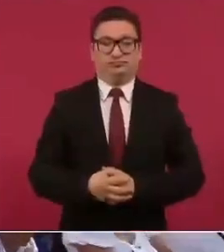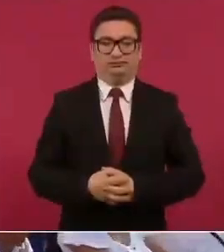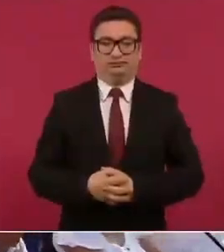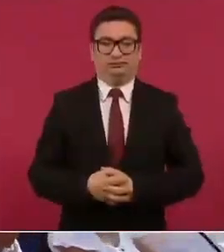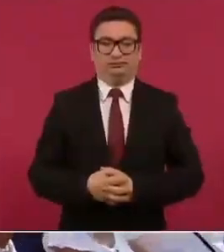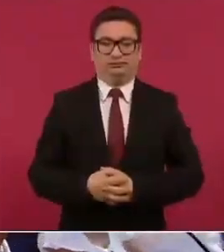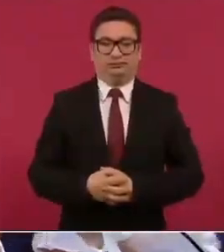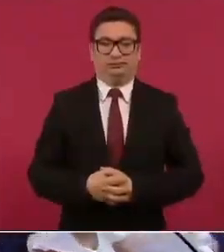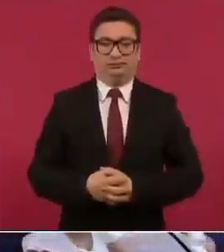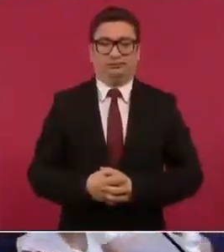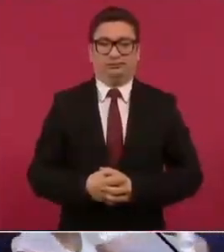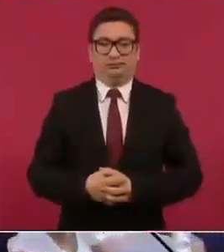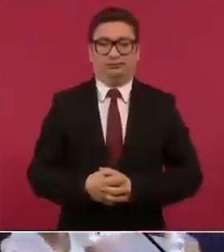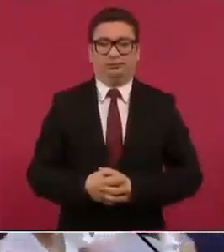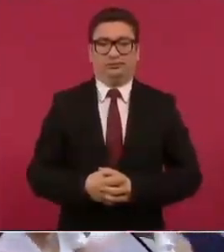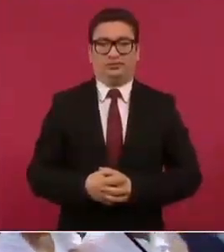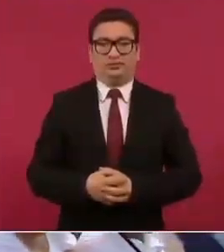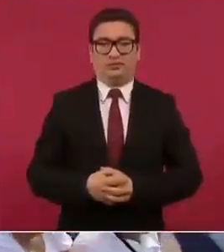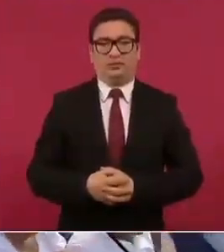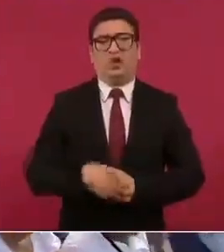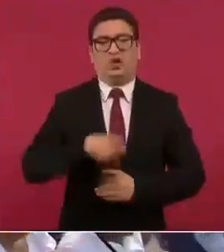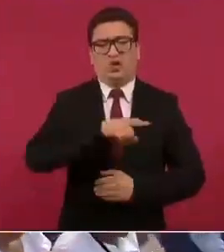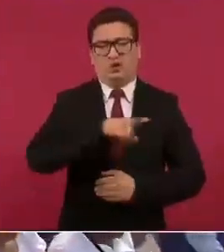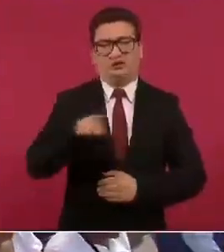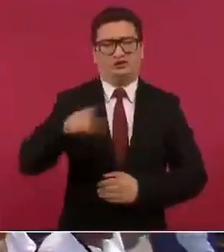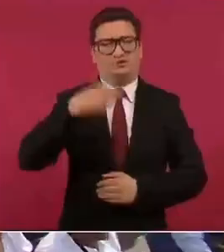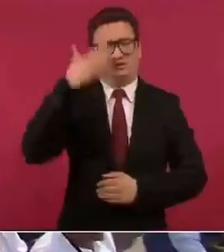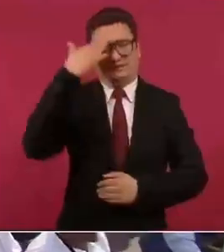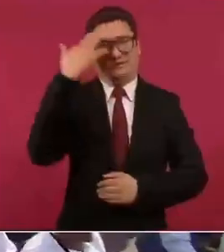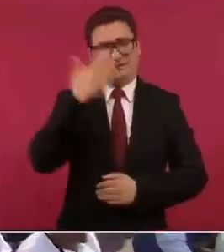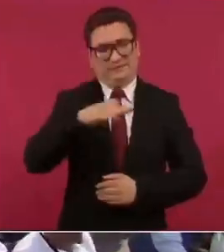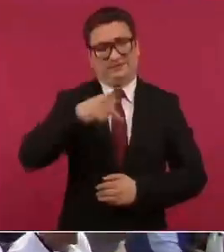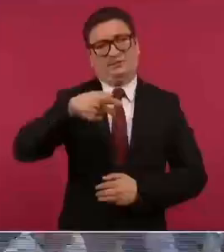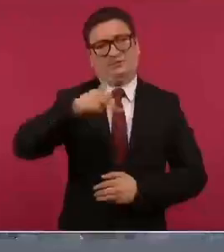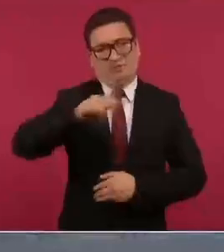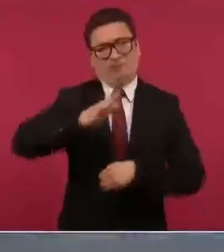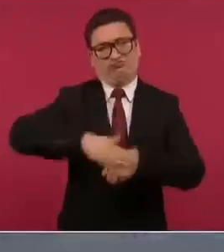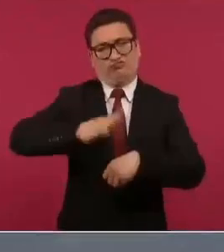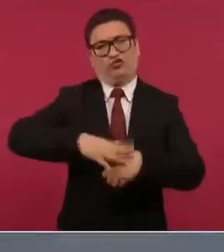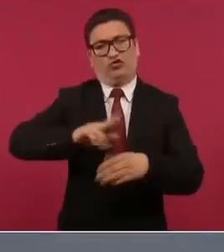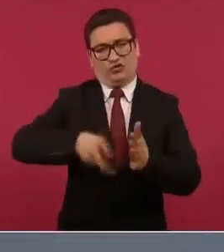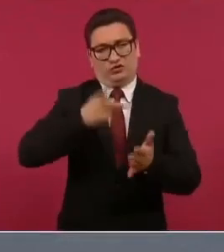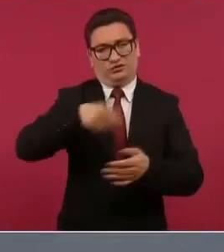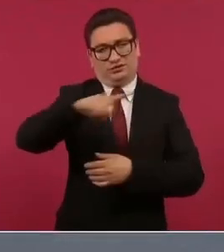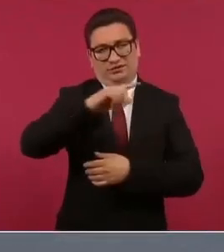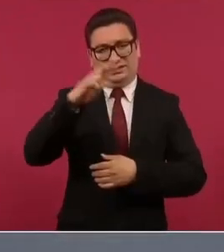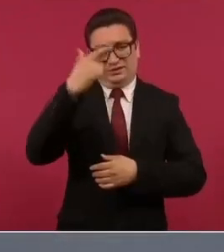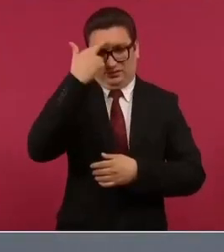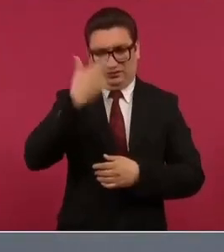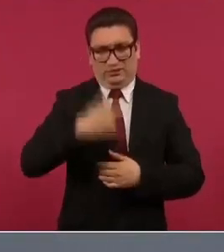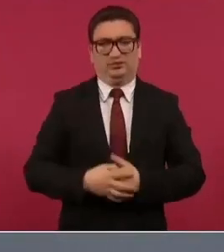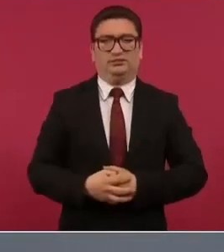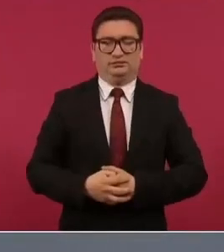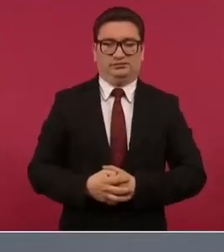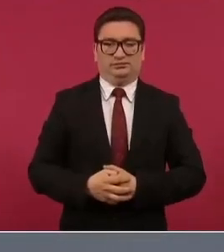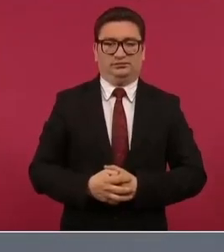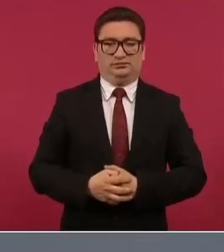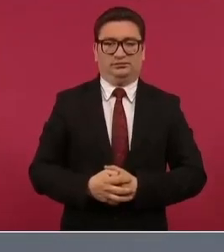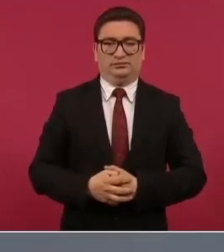ya lo saben pero hay que recordarlo desapareció